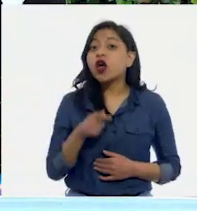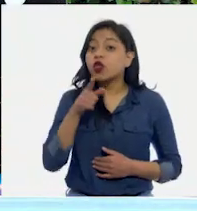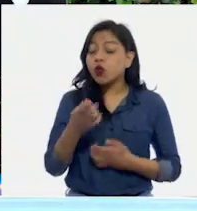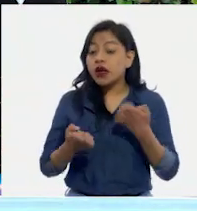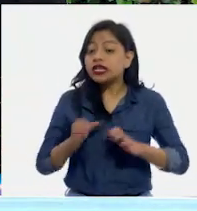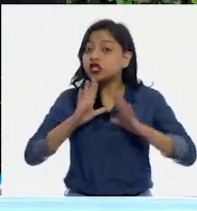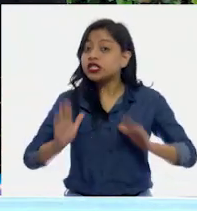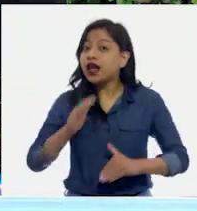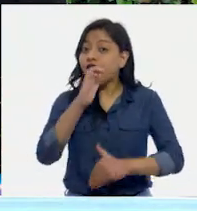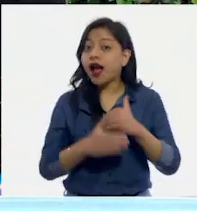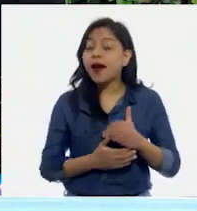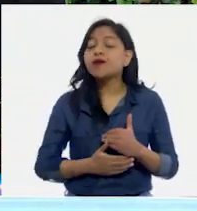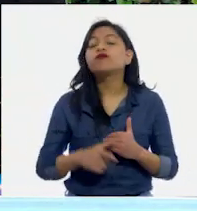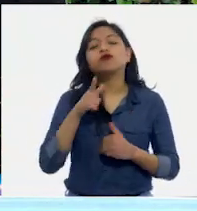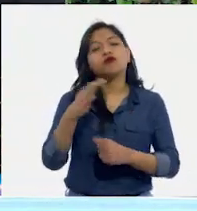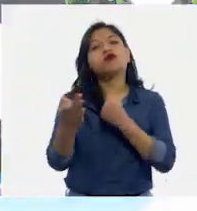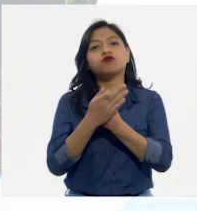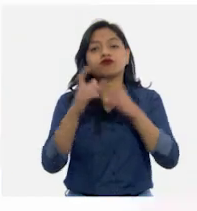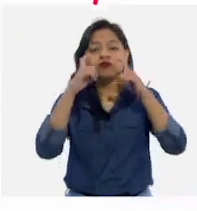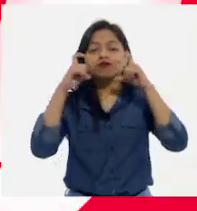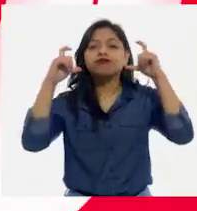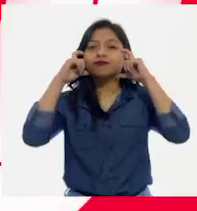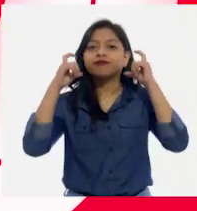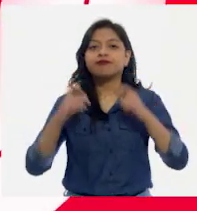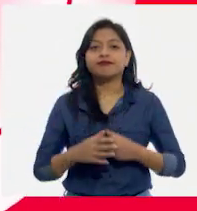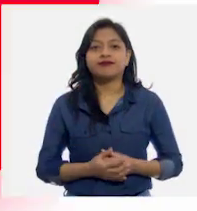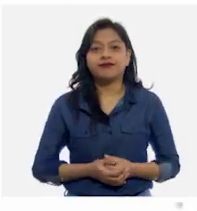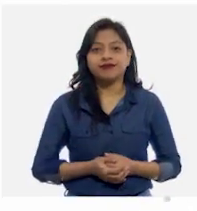terminar la activación, no olvides la protección.